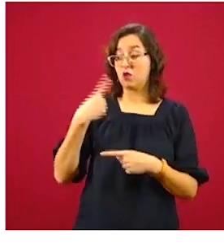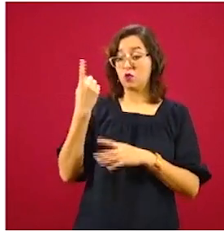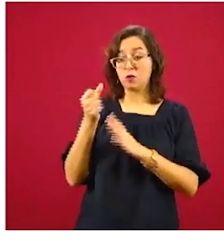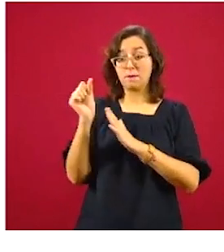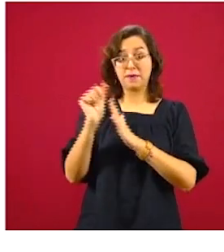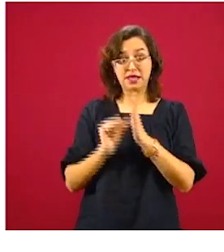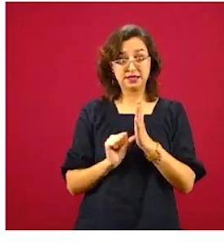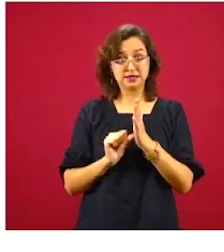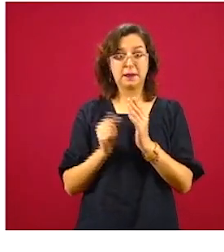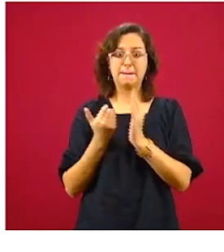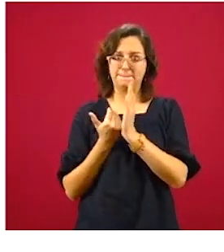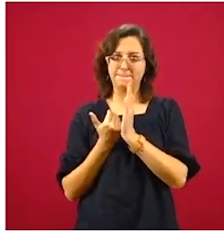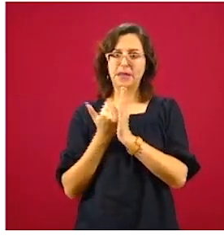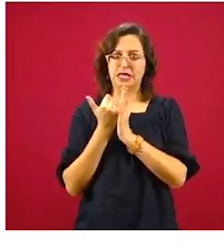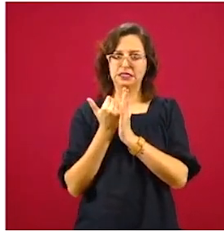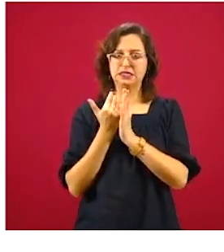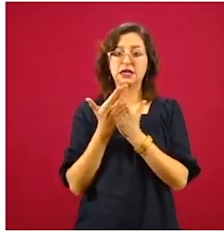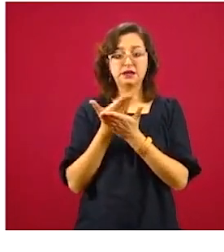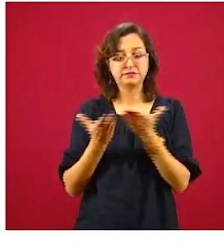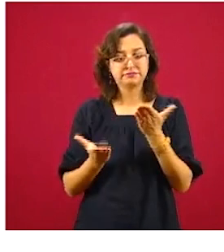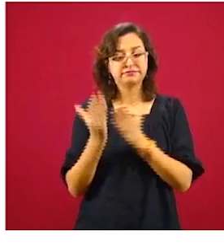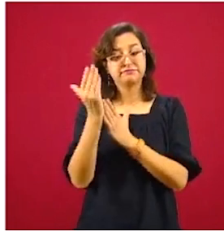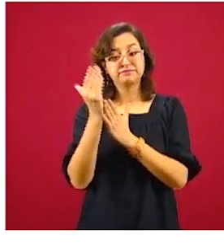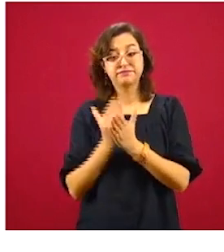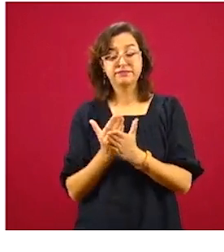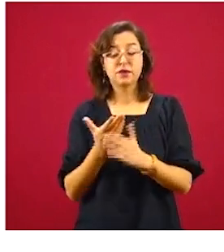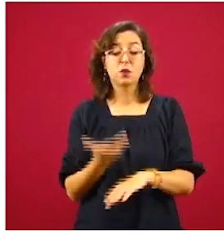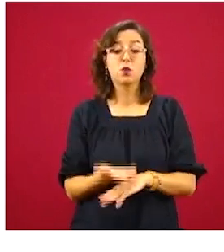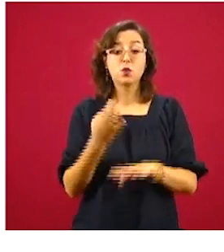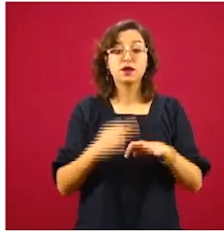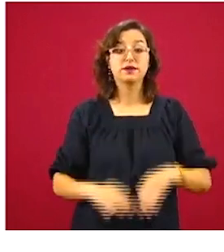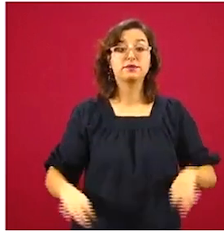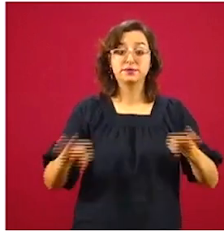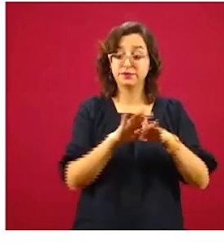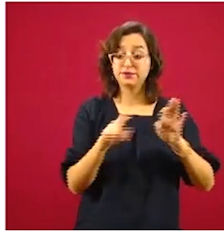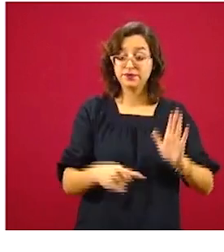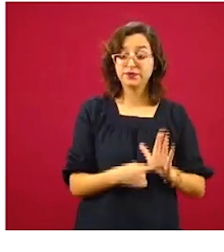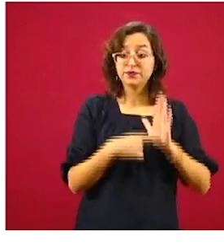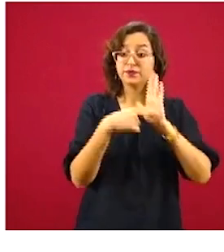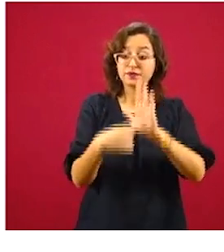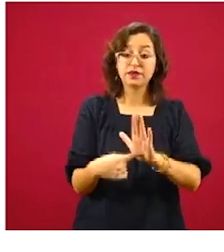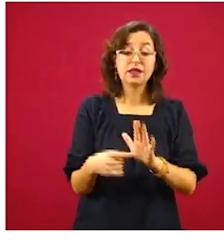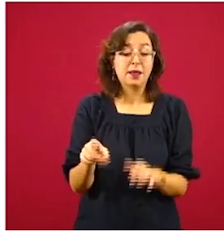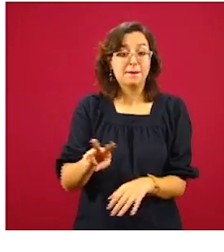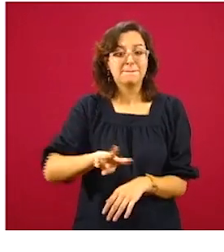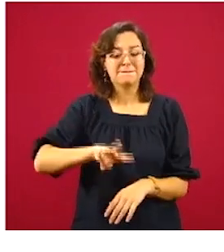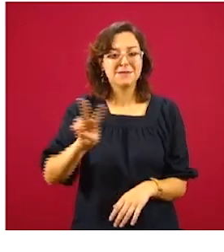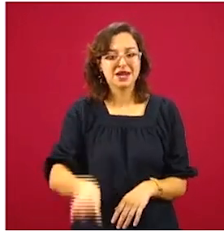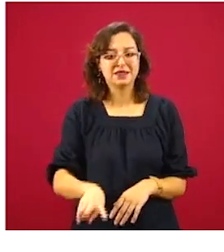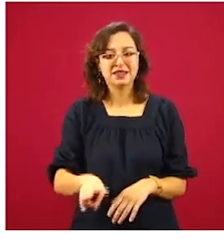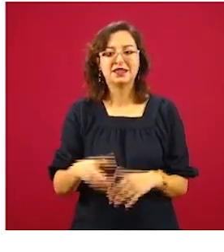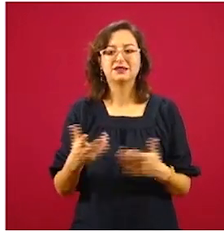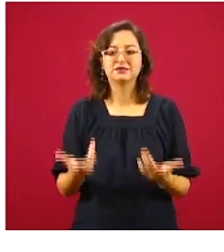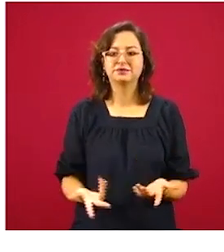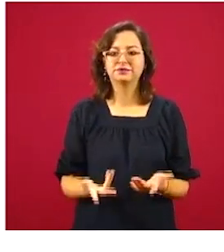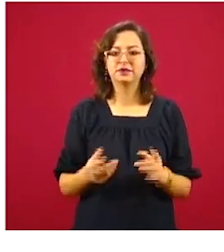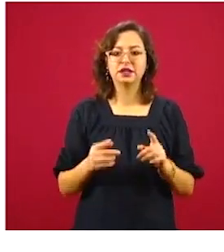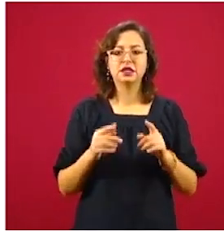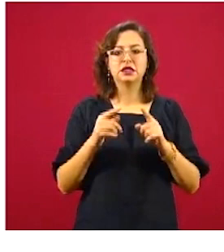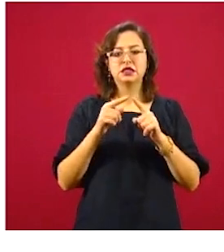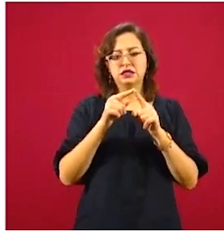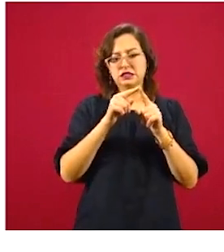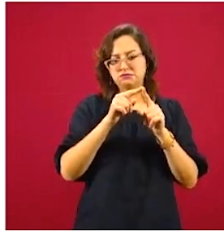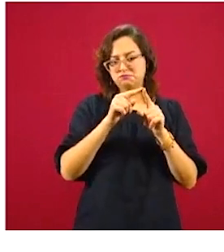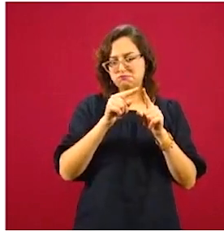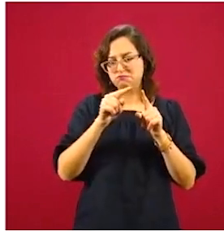Lo importante es señalar que se ha conservado la línea de